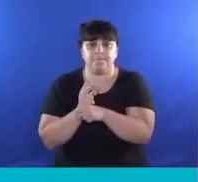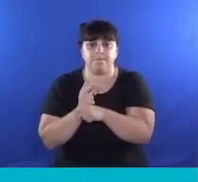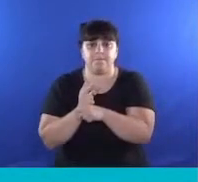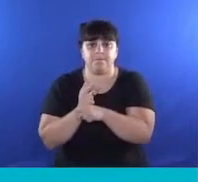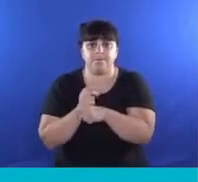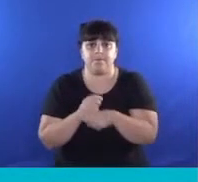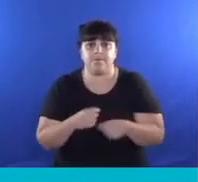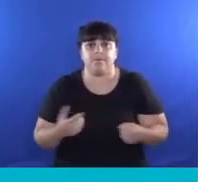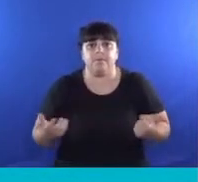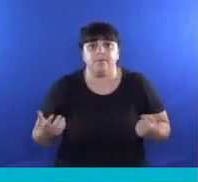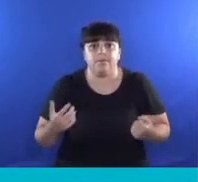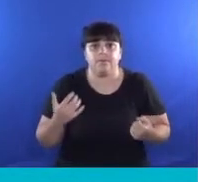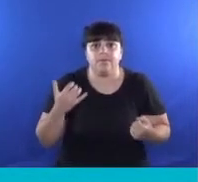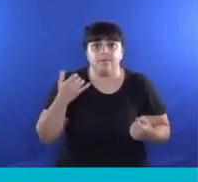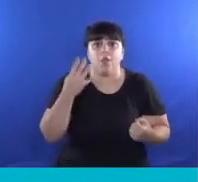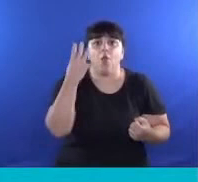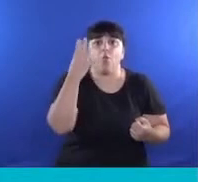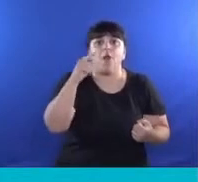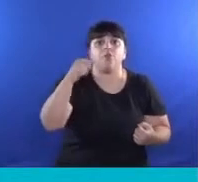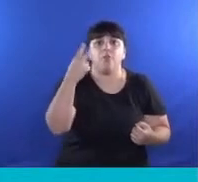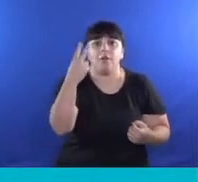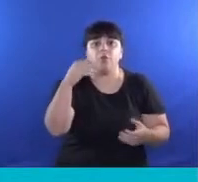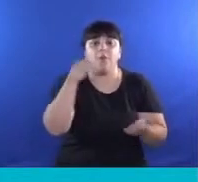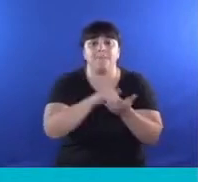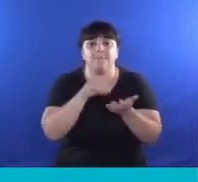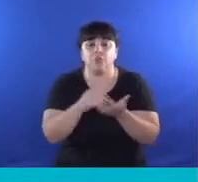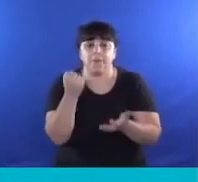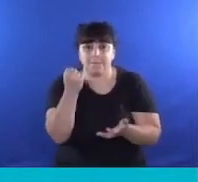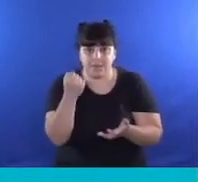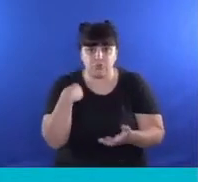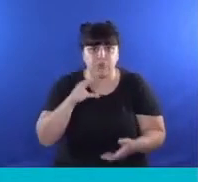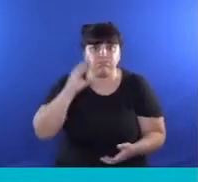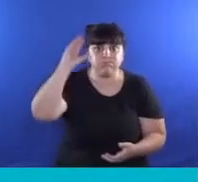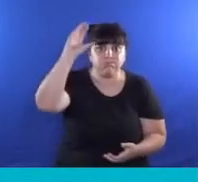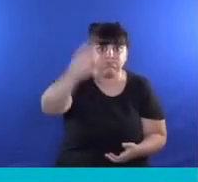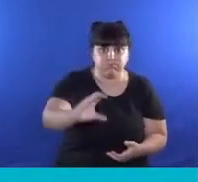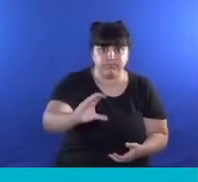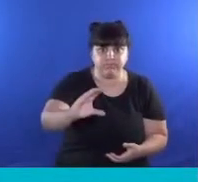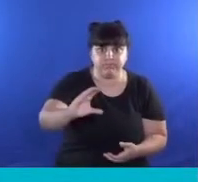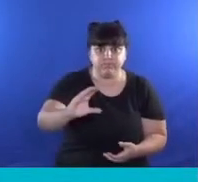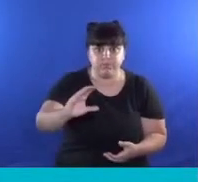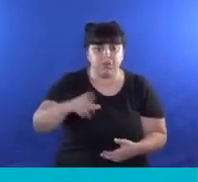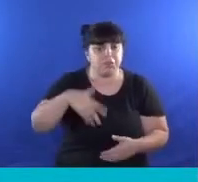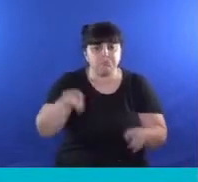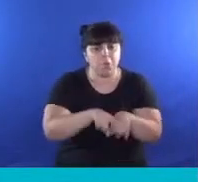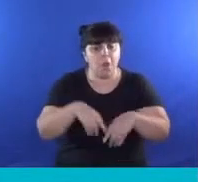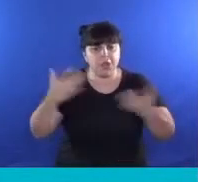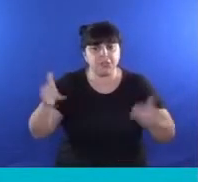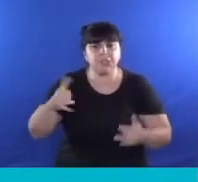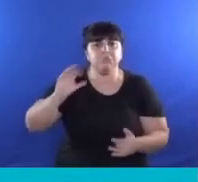Recibieron 4,2 billones de pesos de manera indiscriminada.